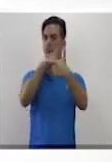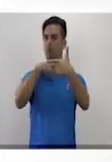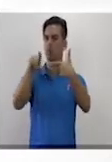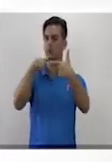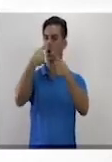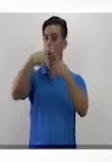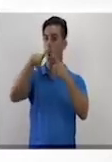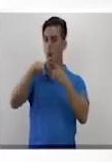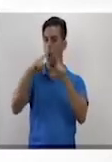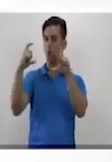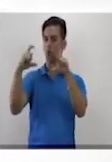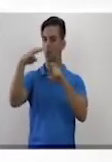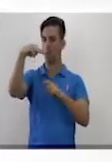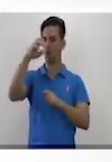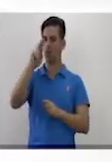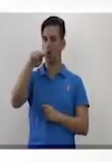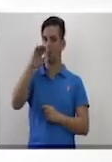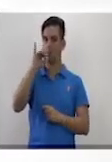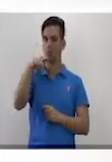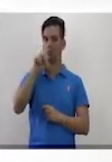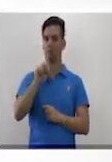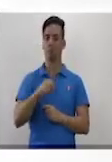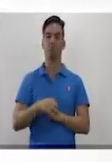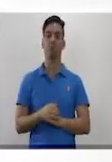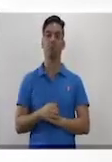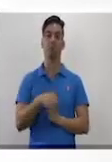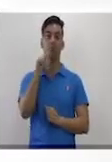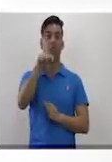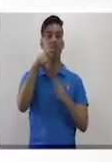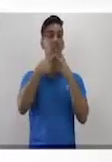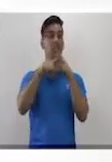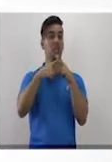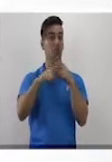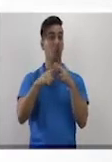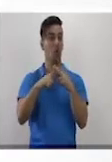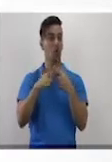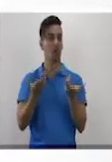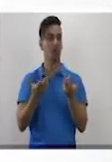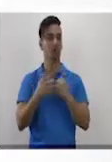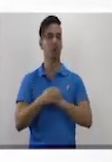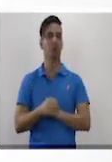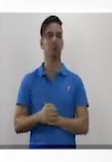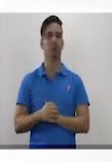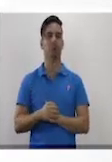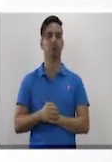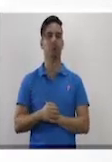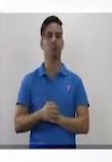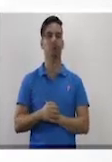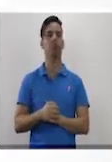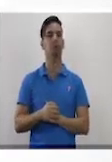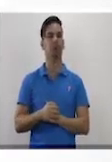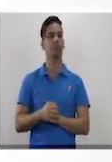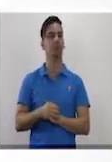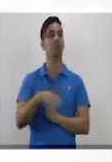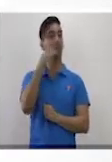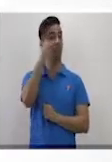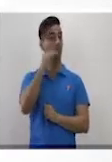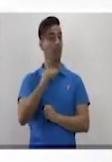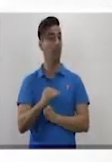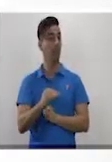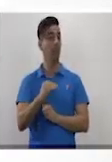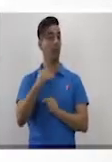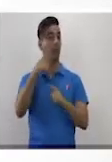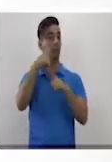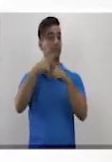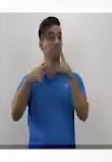monomio. Primero vas a resolver el numerador. Como es la adición, no es más que reducir aquellos